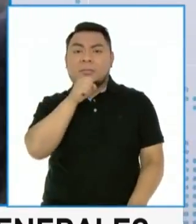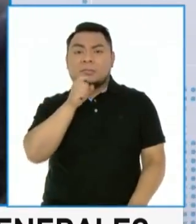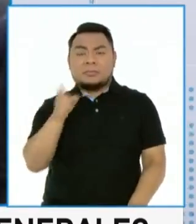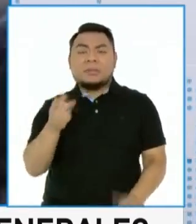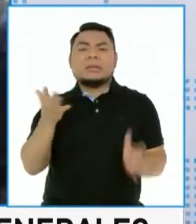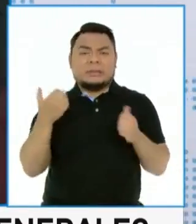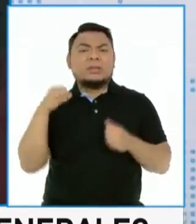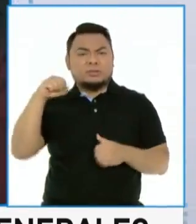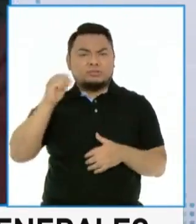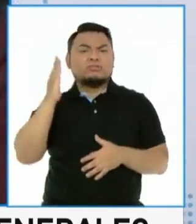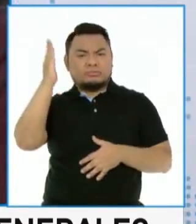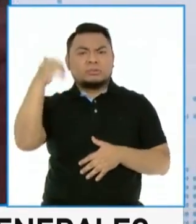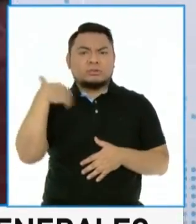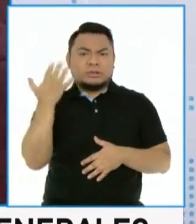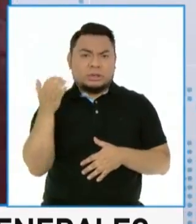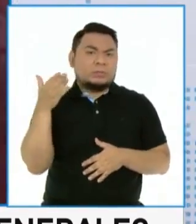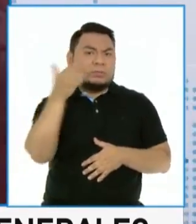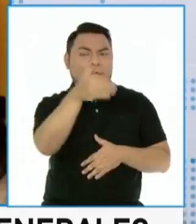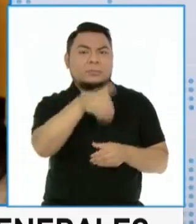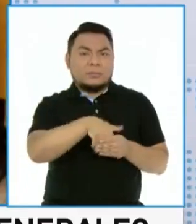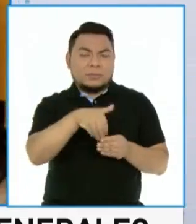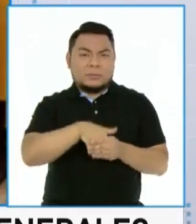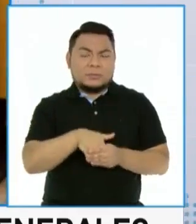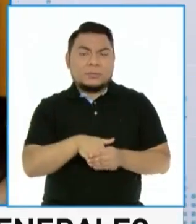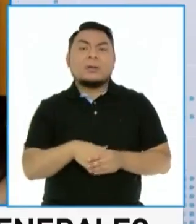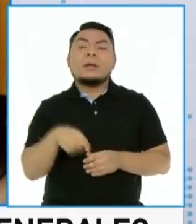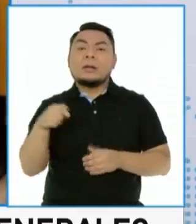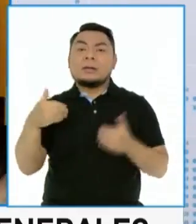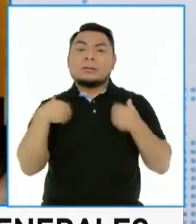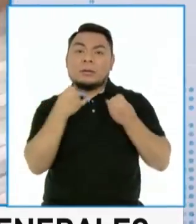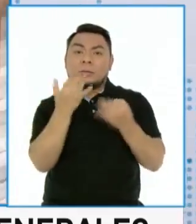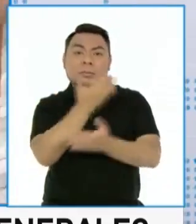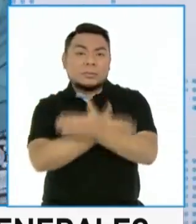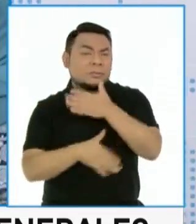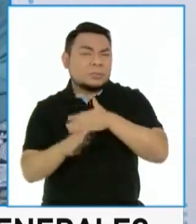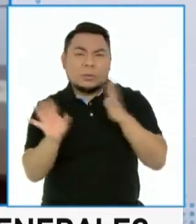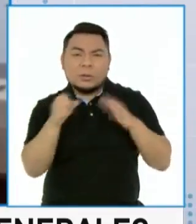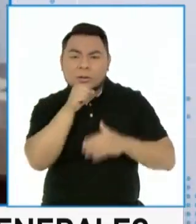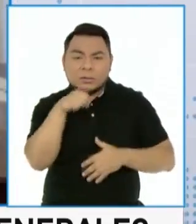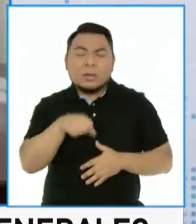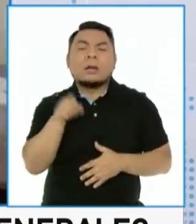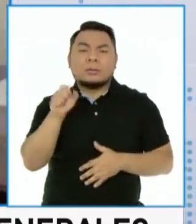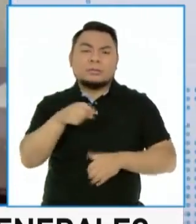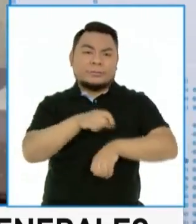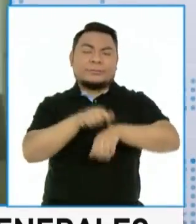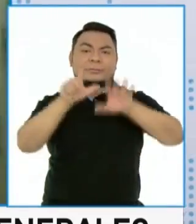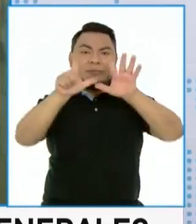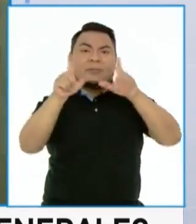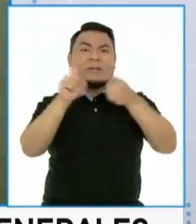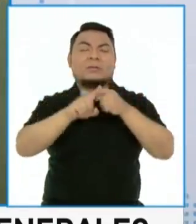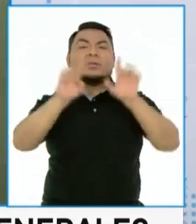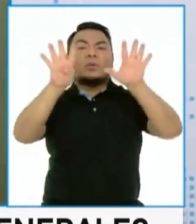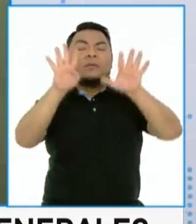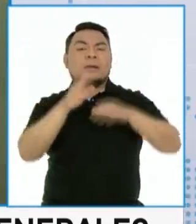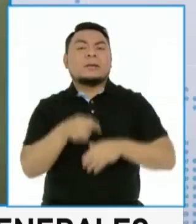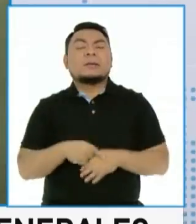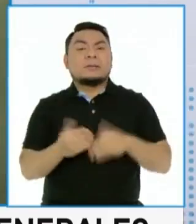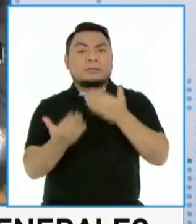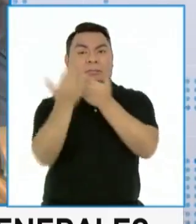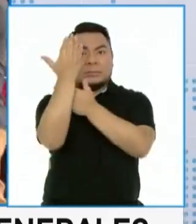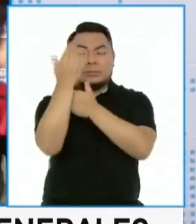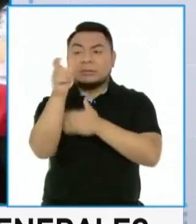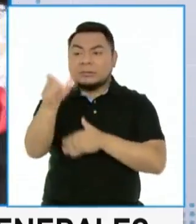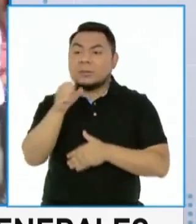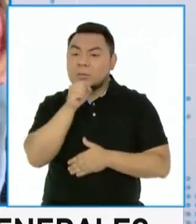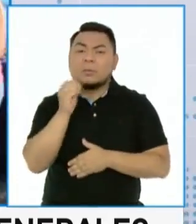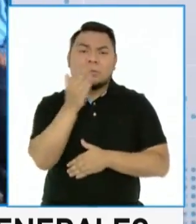y son adultos mayores o tienen algún tipo de discapacidad, ¿cómo saben si ha reservado de 7 a 9 de la mañana este espacio para que